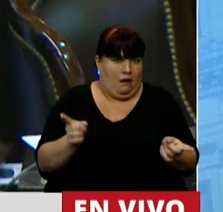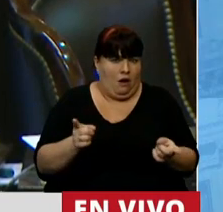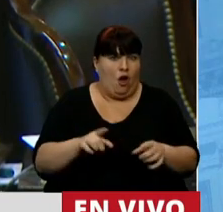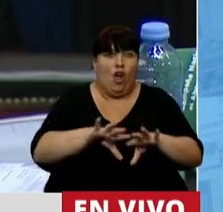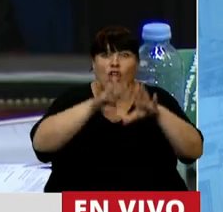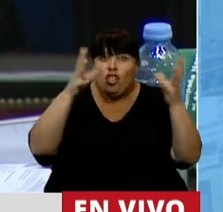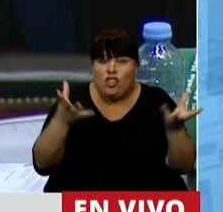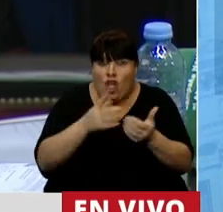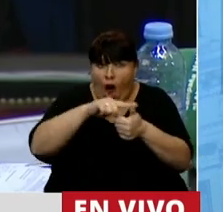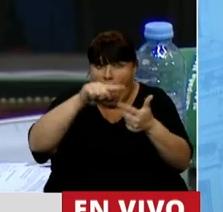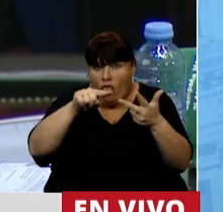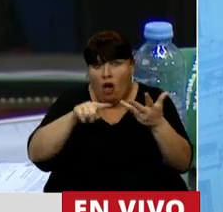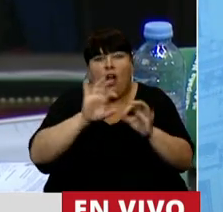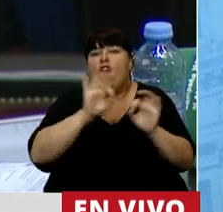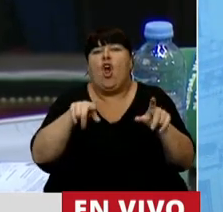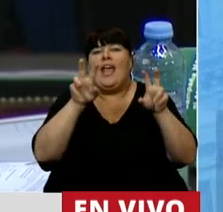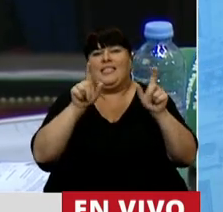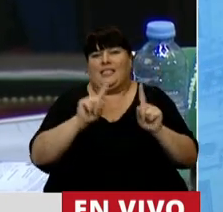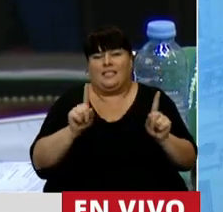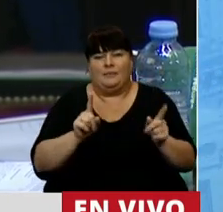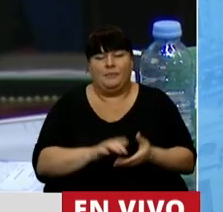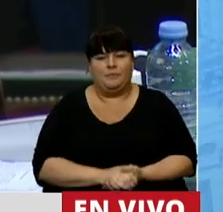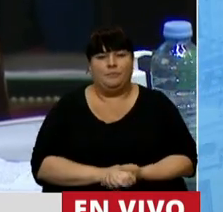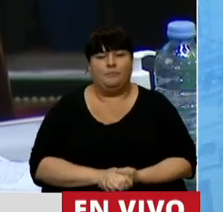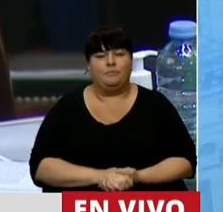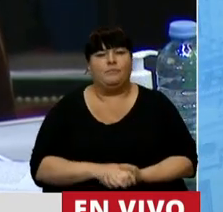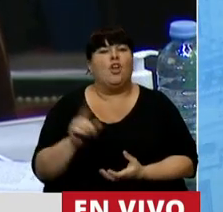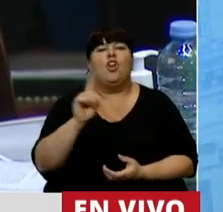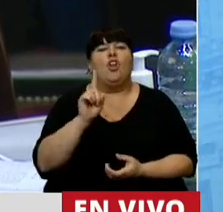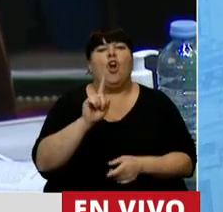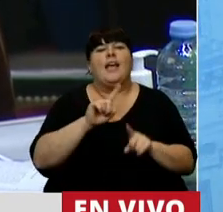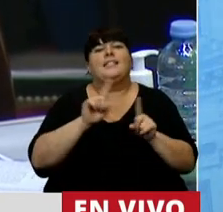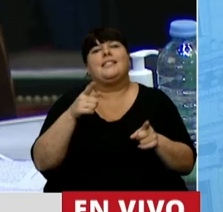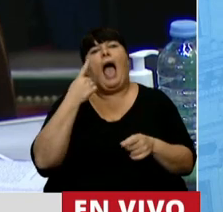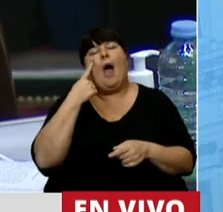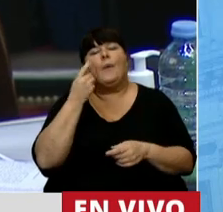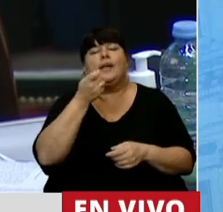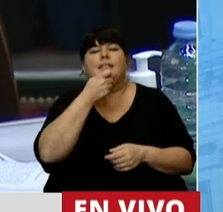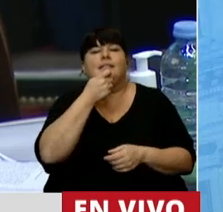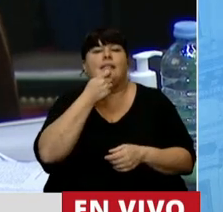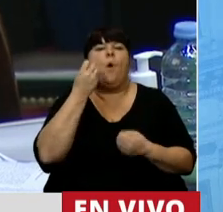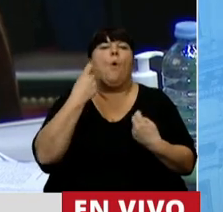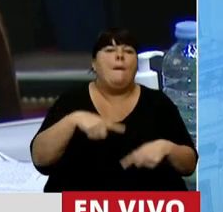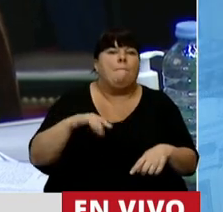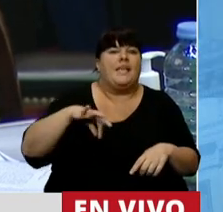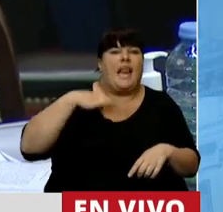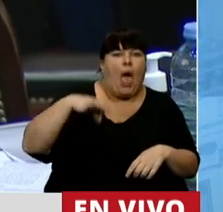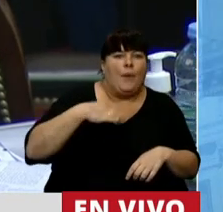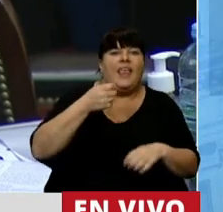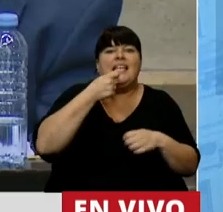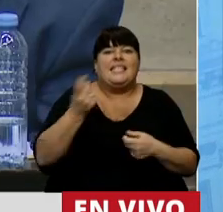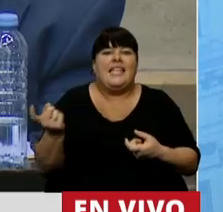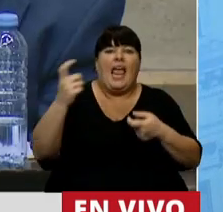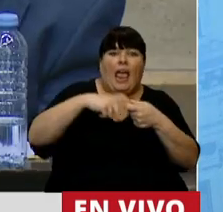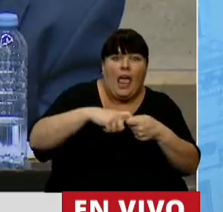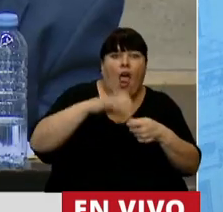de todo ello no se trata. No se trata tampoco de determinar cuándo empieza la vida, si es desde